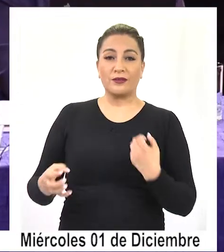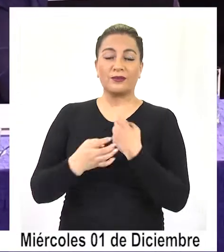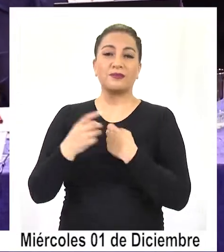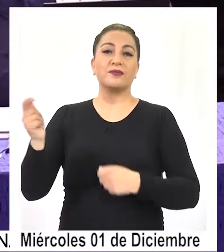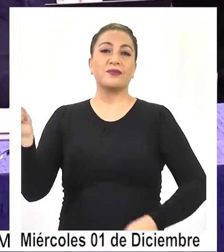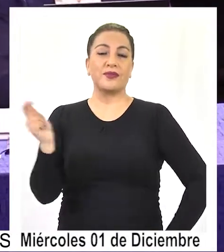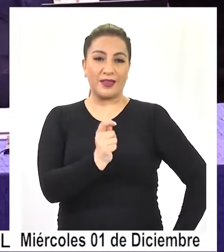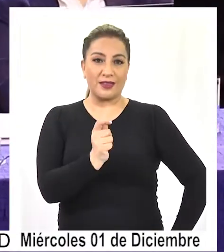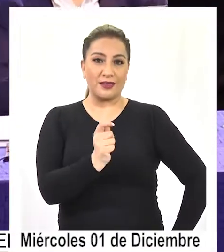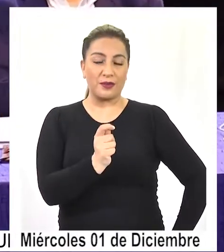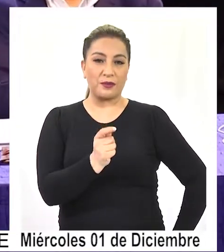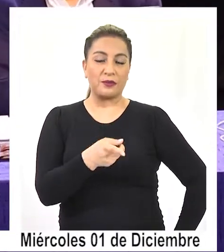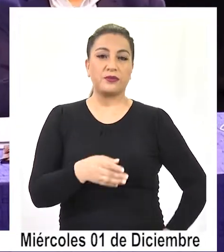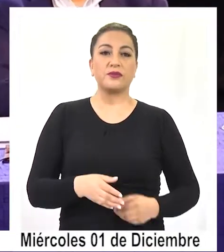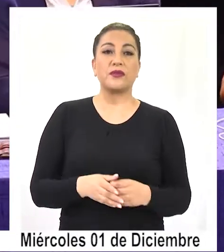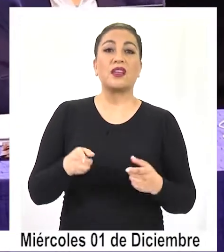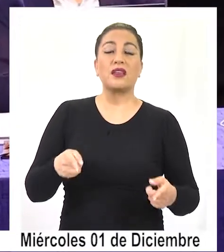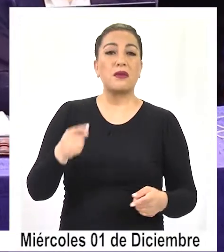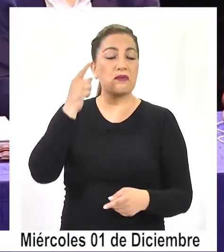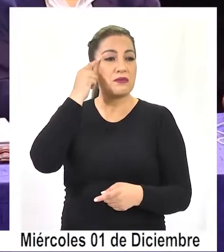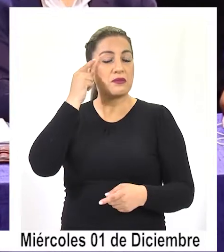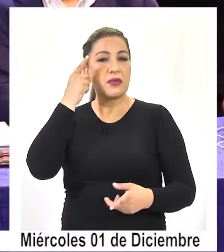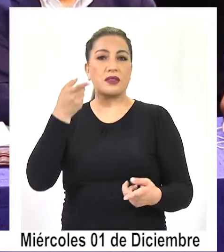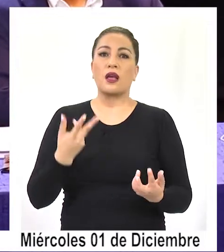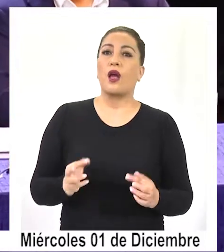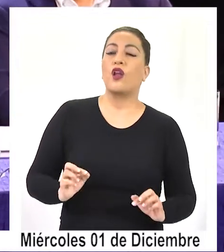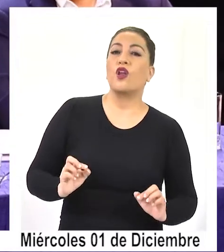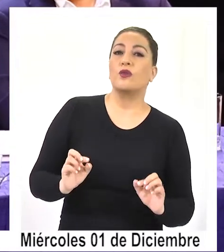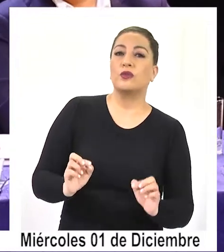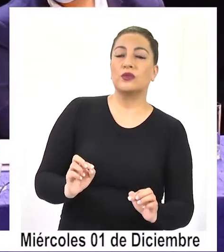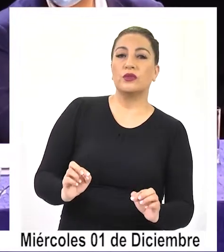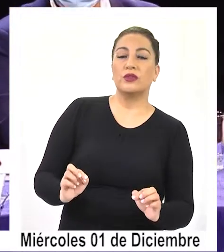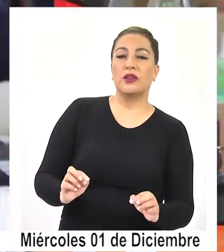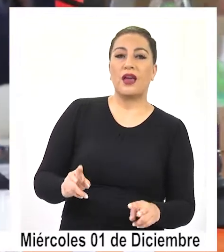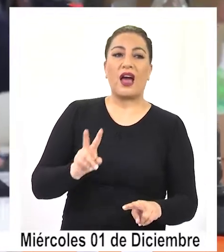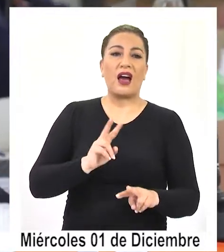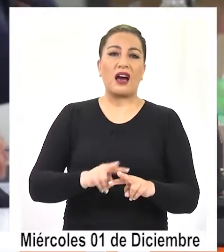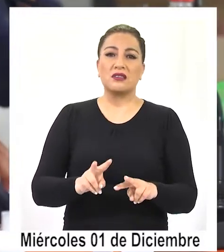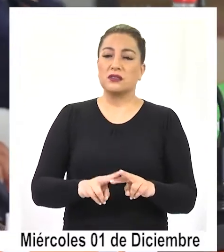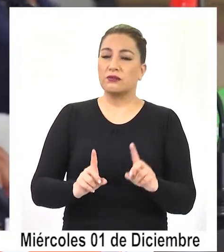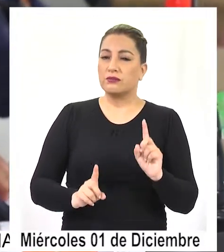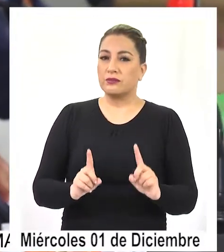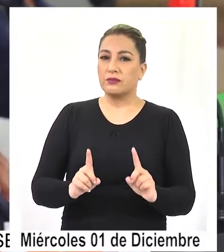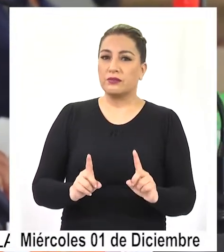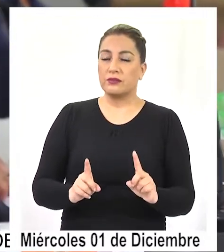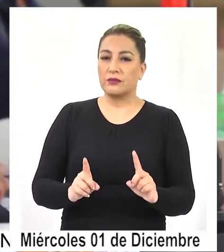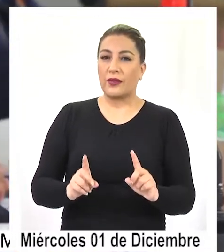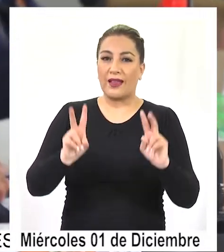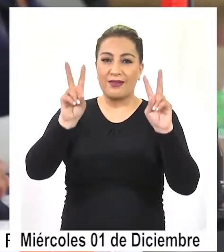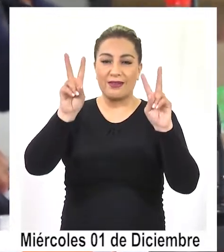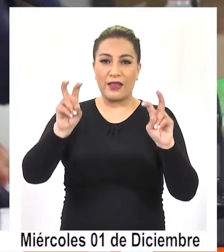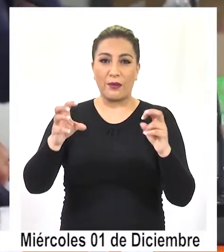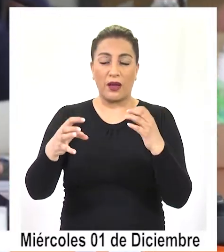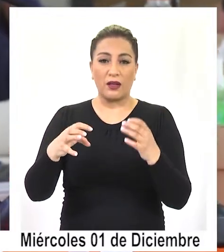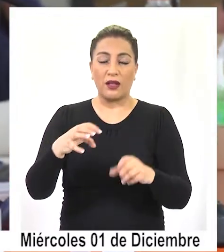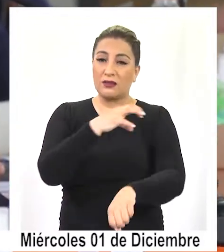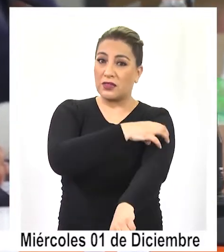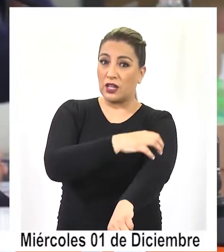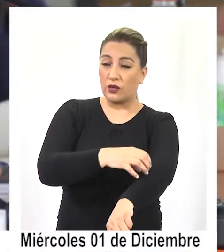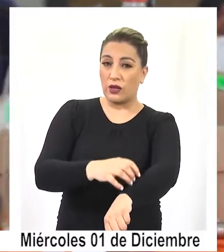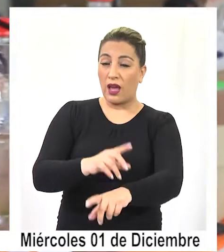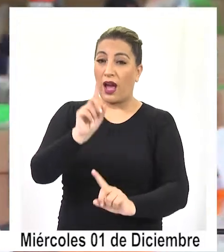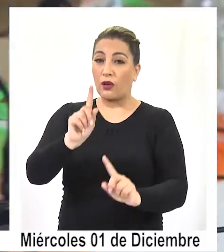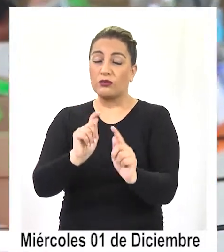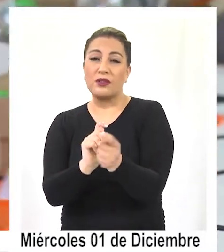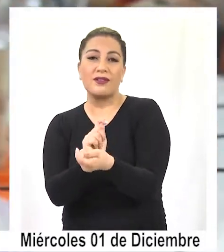José Miguel Carvajal, coincidiendo en la posibilidad de futuros tributos de carácter regional, cambio